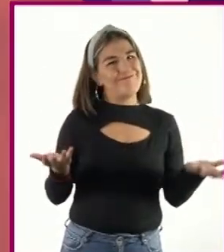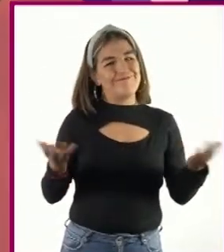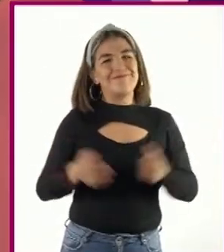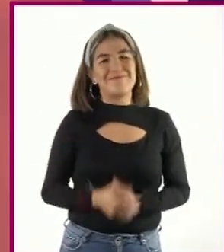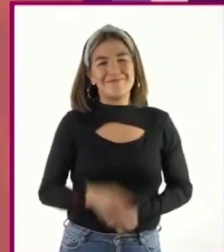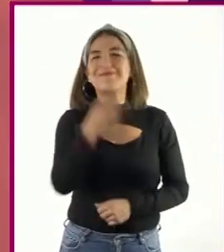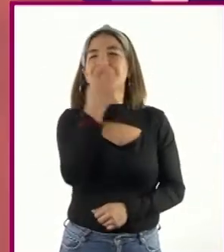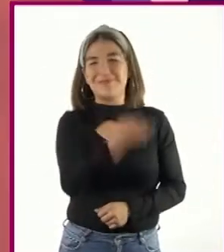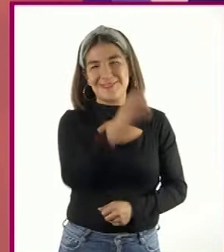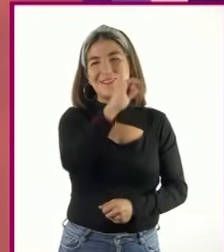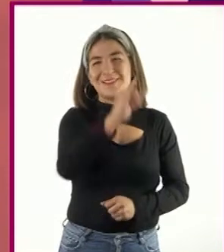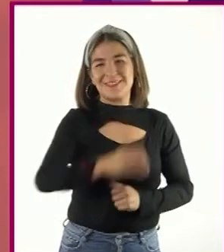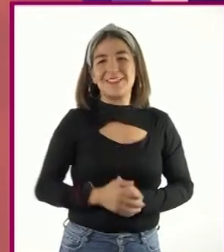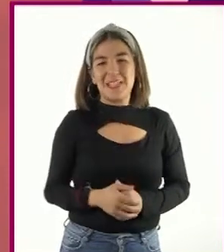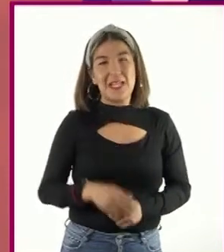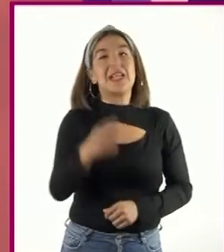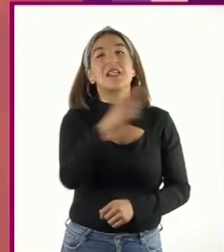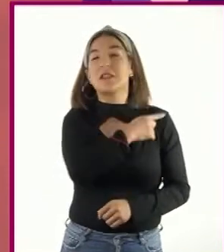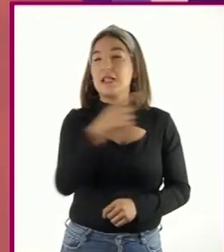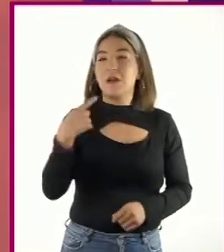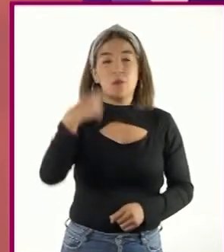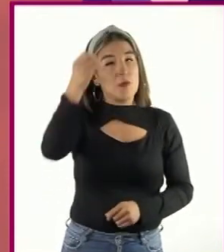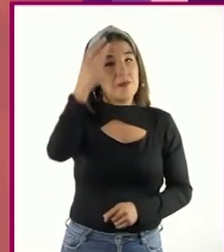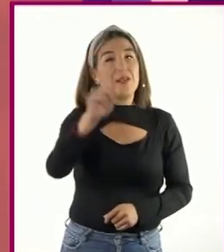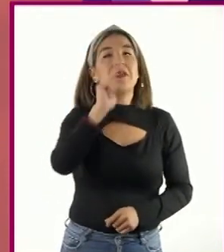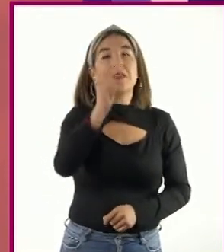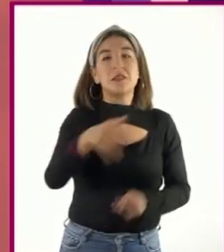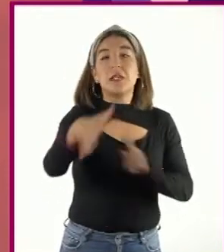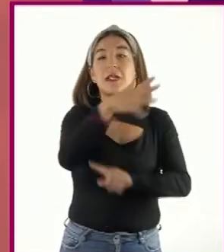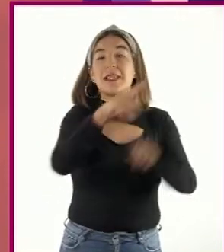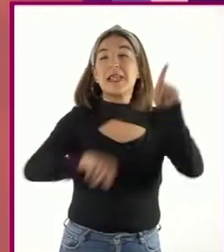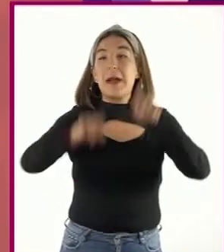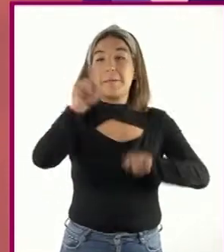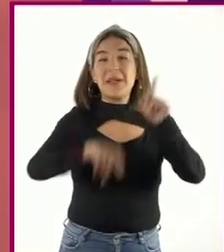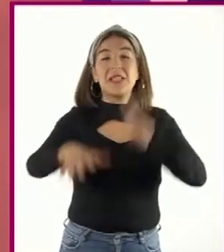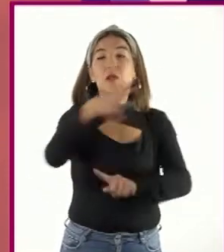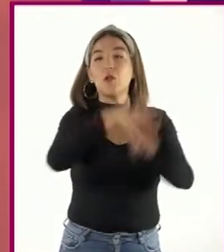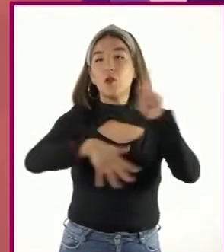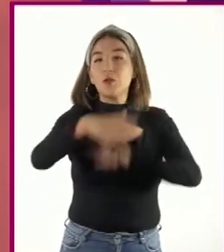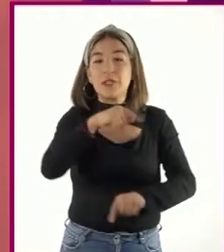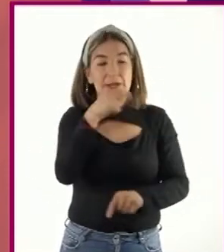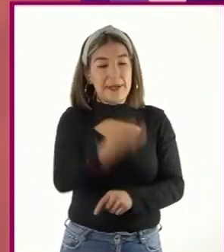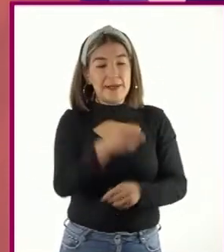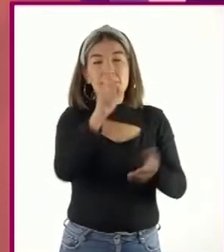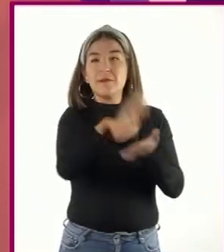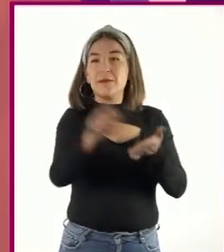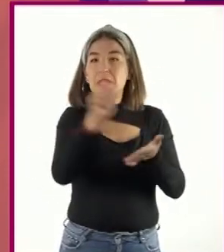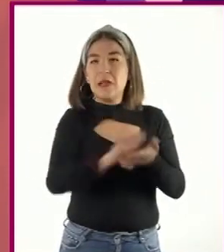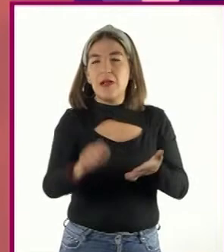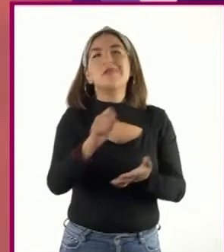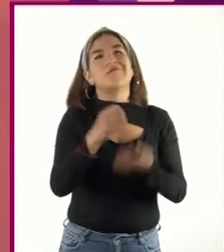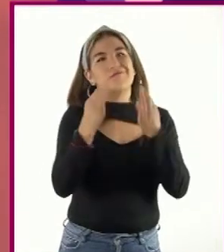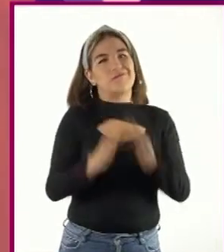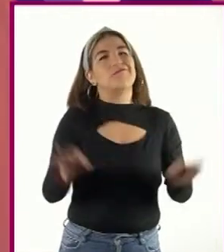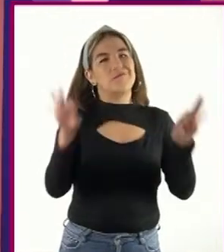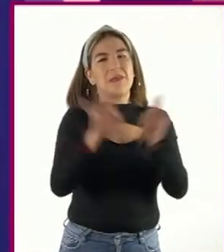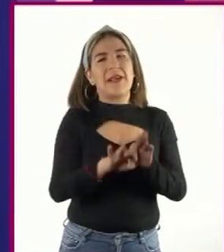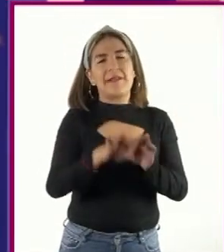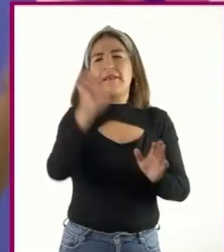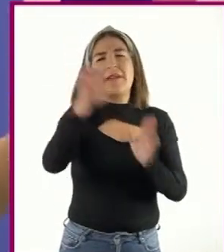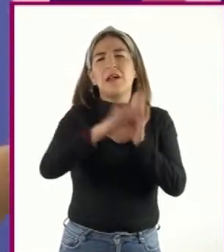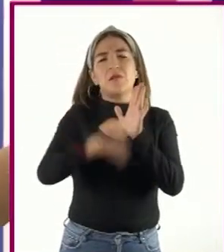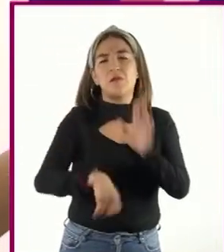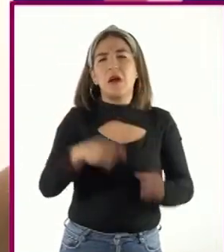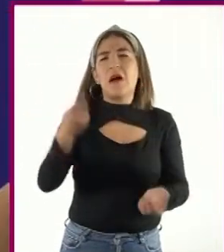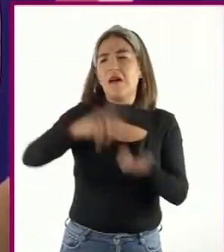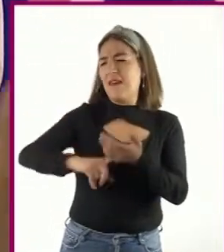Así es. No hay que olvidar que el contexto en el que nos estamos expresando es muy importante. Puede ser